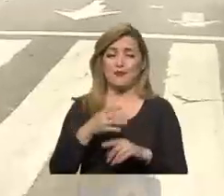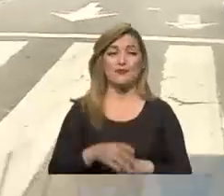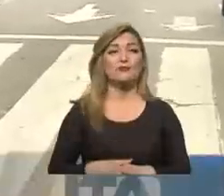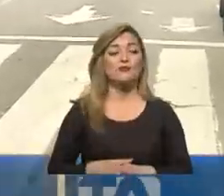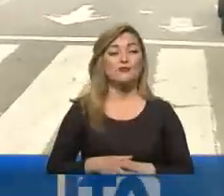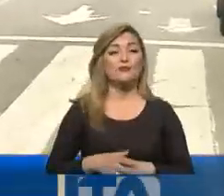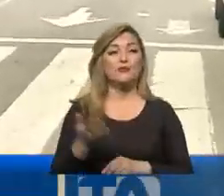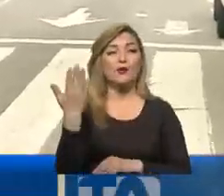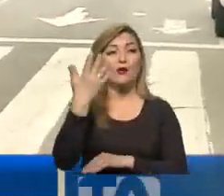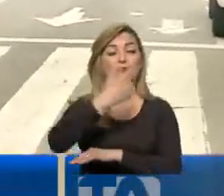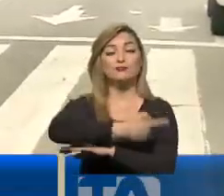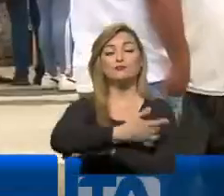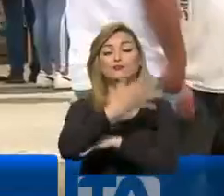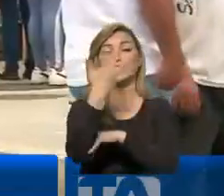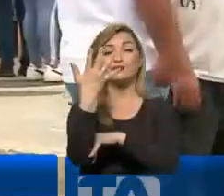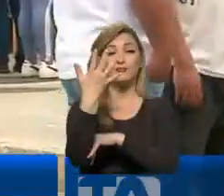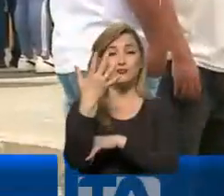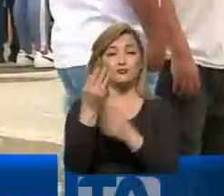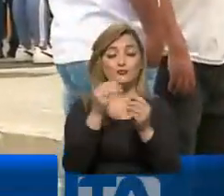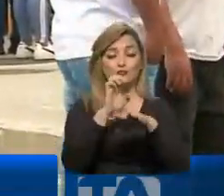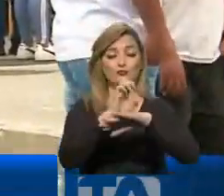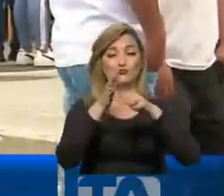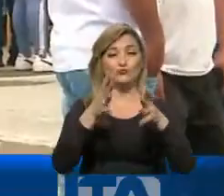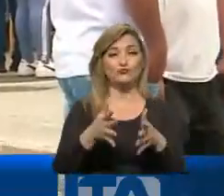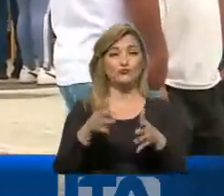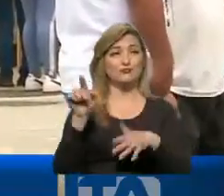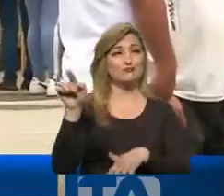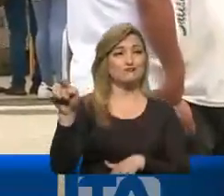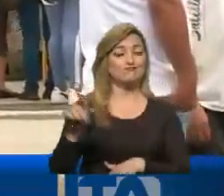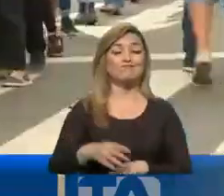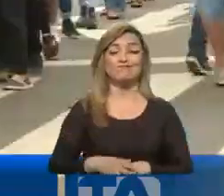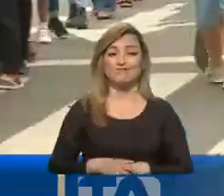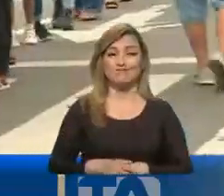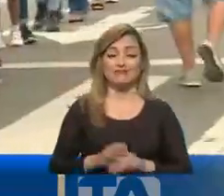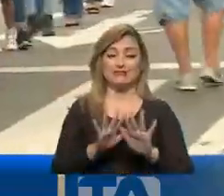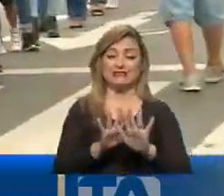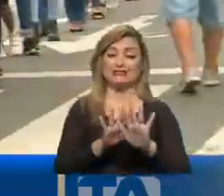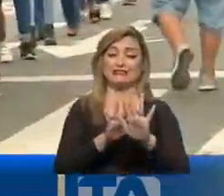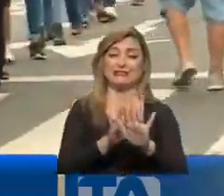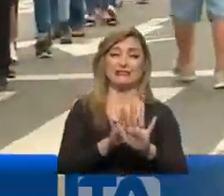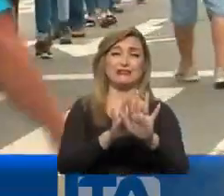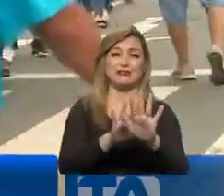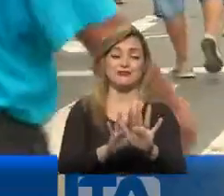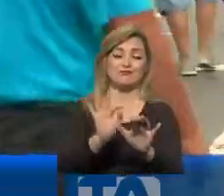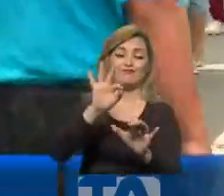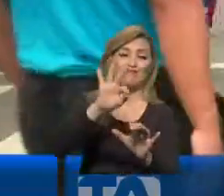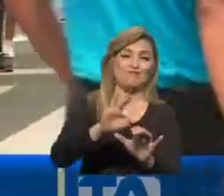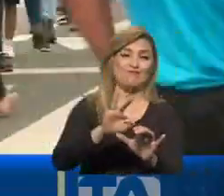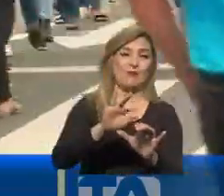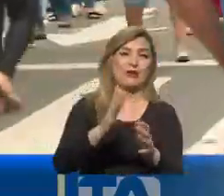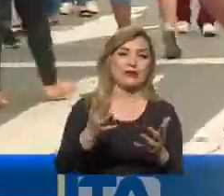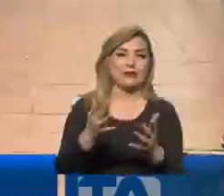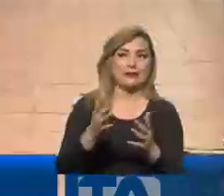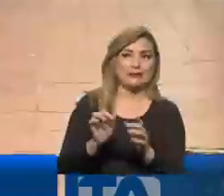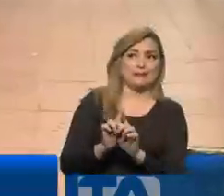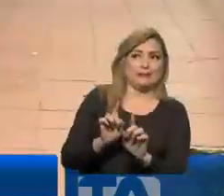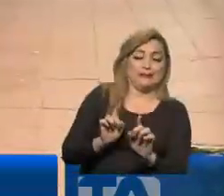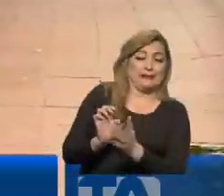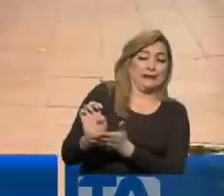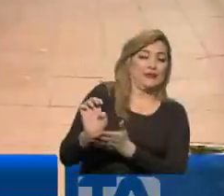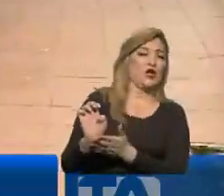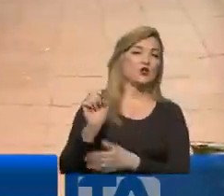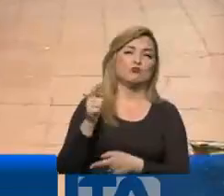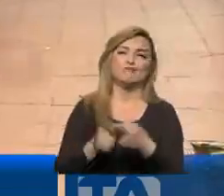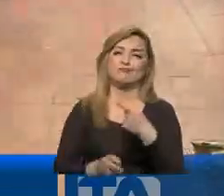Hace cinco días, muchos ecuatorianos tuvieron que pasar por esto para poder sufragar. Evitar aglomeraciones no fue una opción para quienes